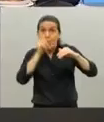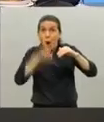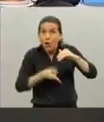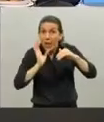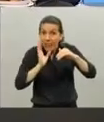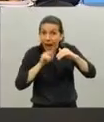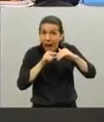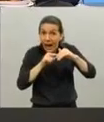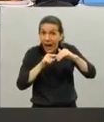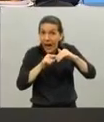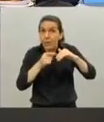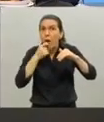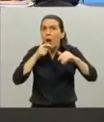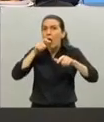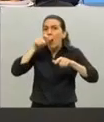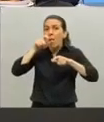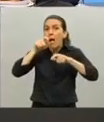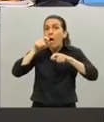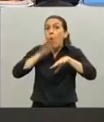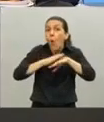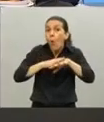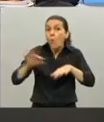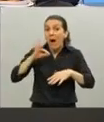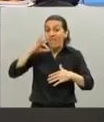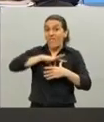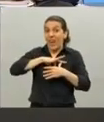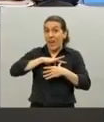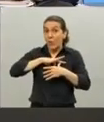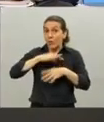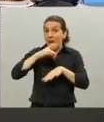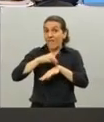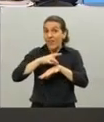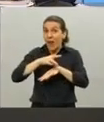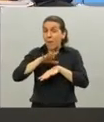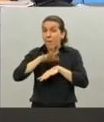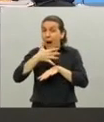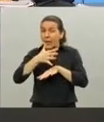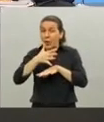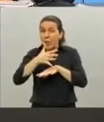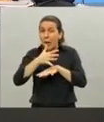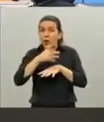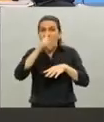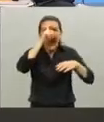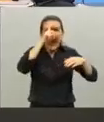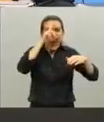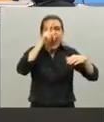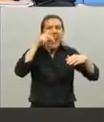infección del coronavirus, es de alrededor del 5%.